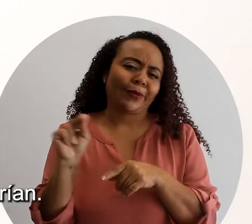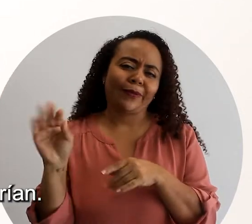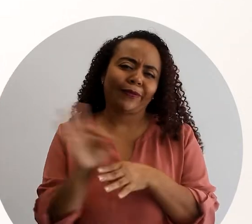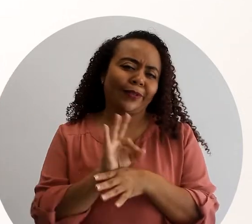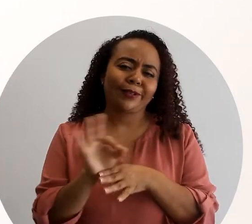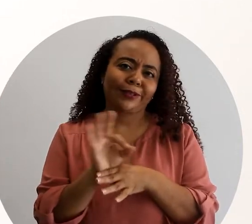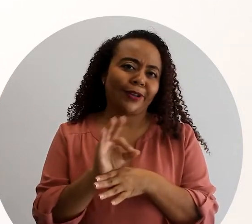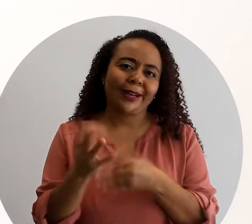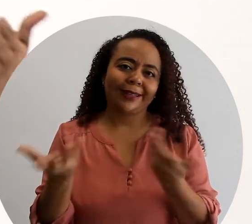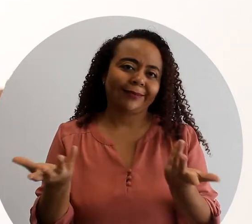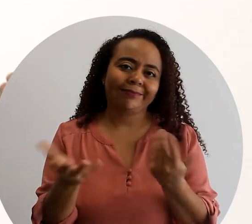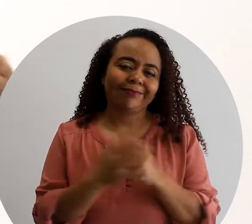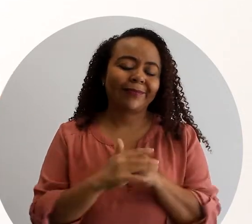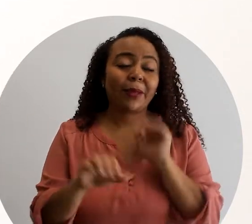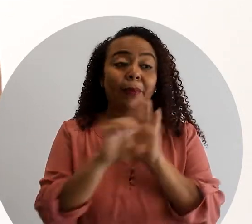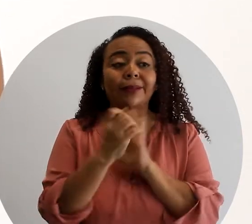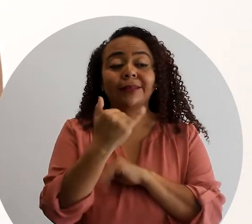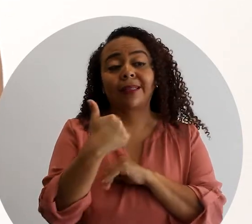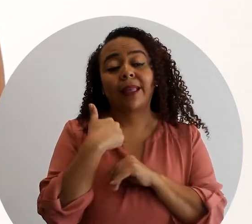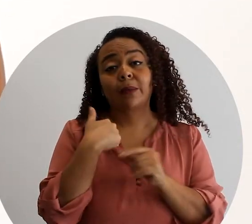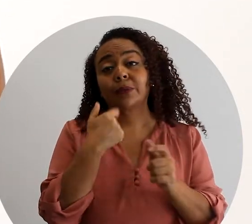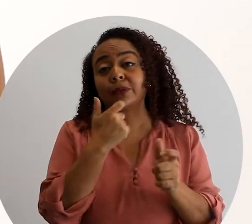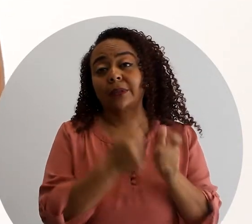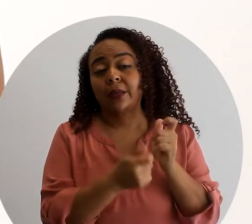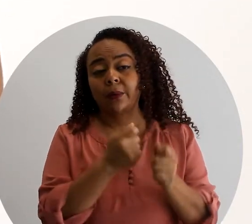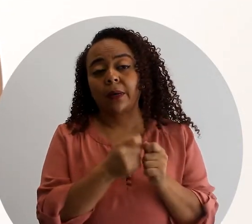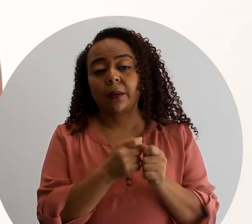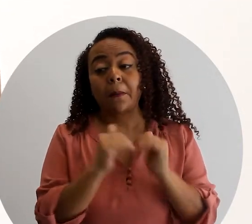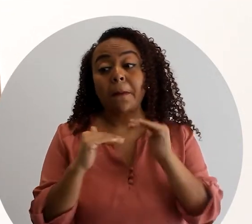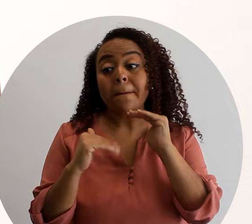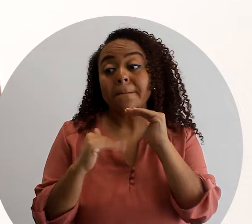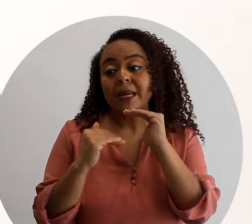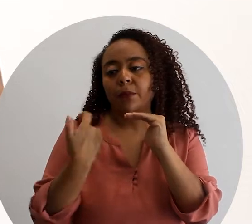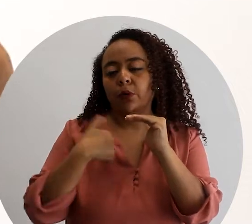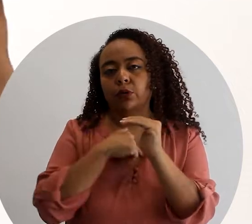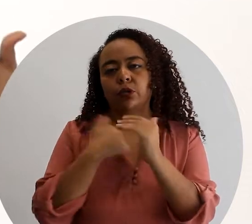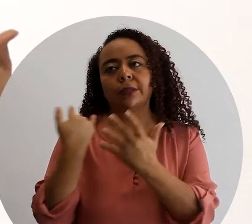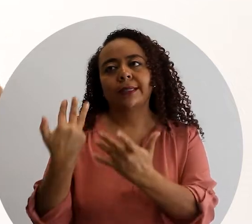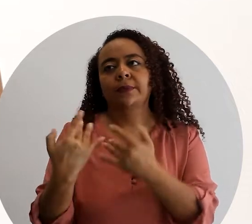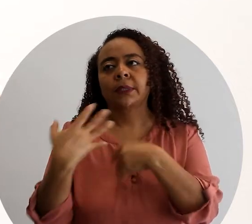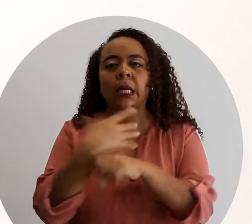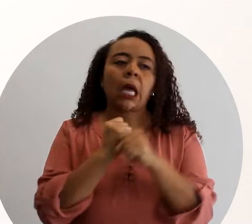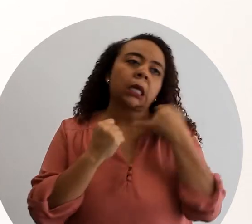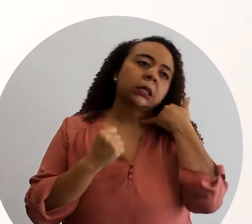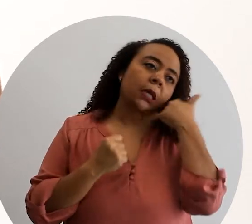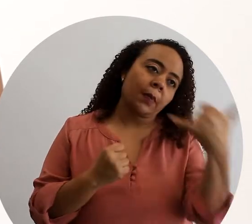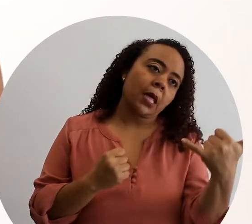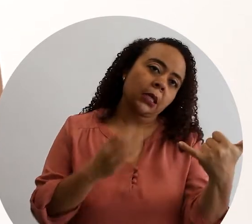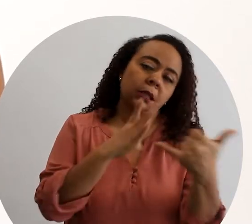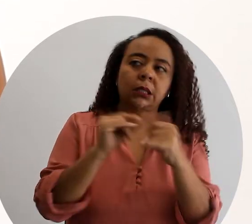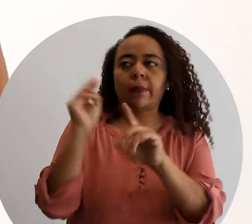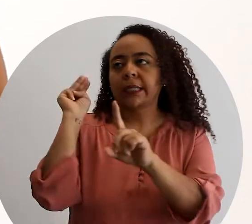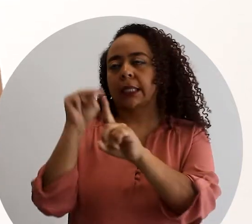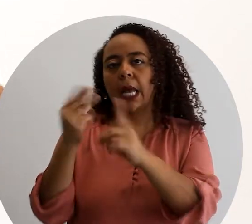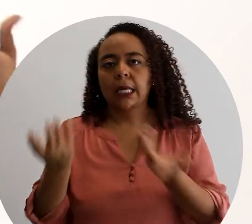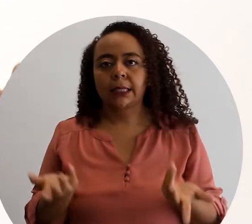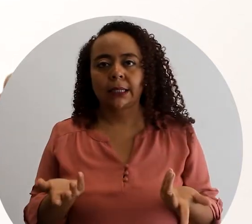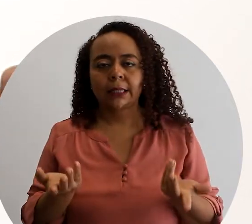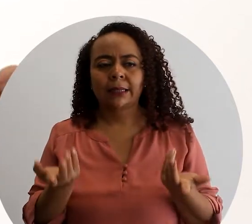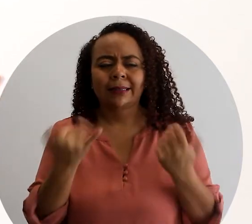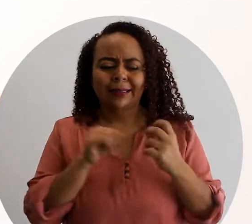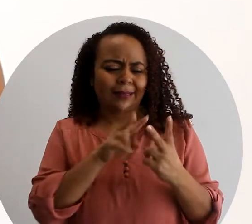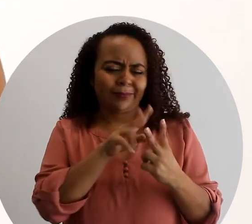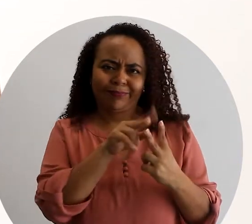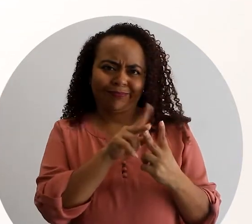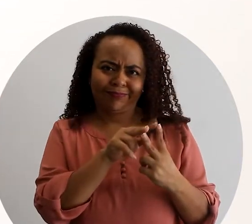funcionarían. Por ejemplo, si tenemos un teléfono celular, lo mínimo que esperamos es que realicen llamadas y envíen